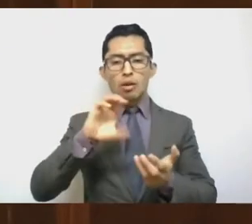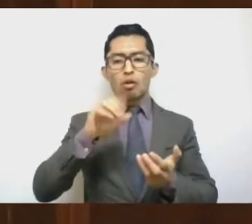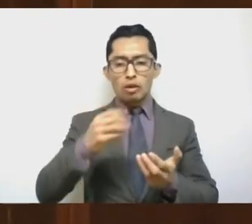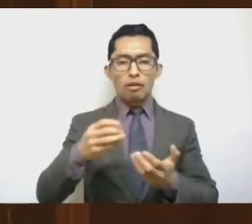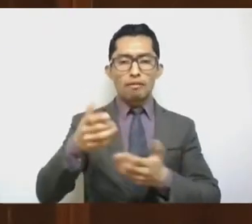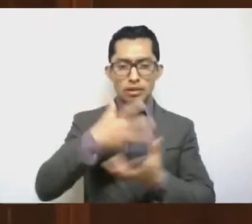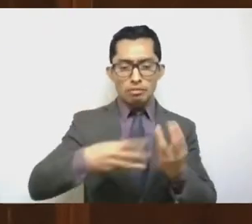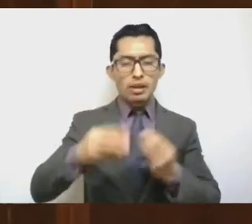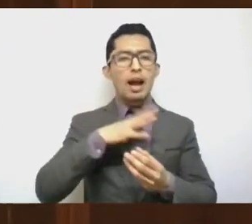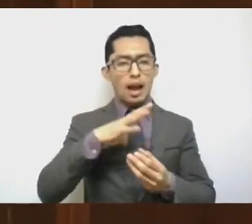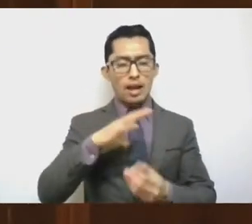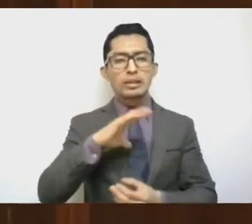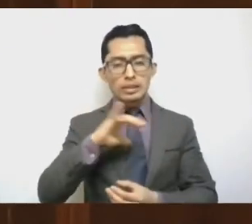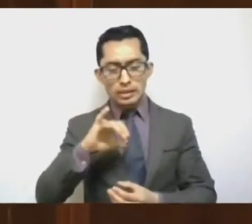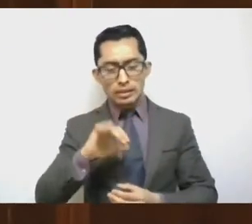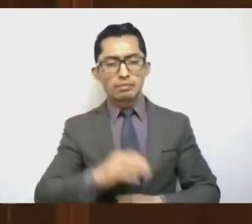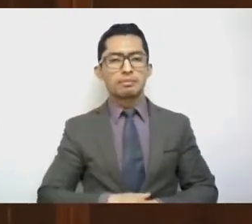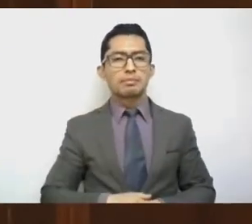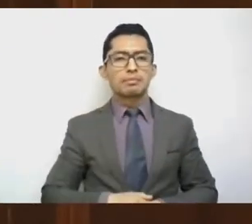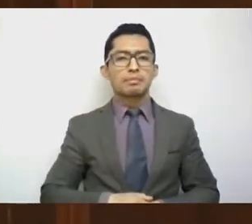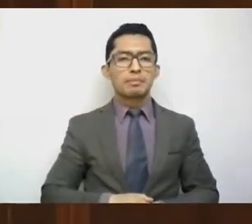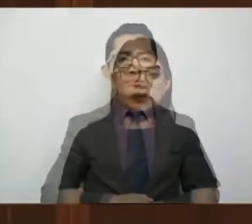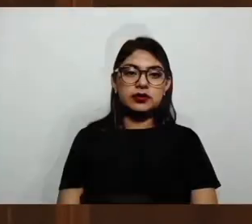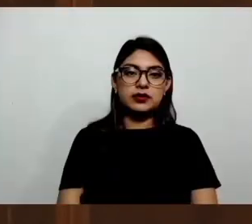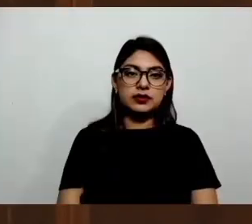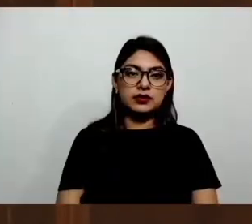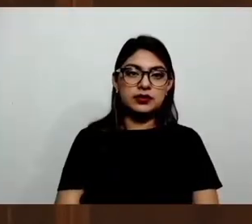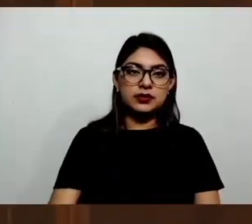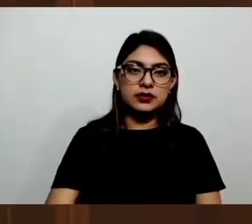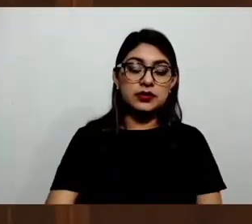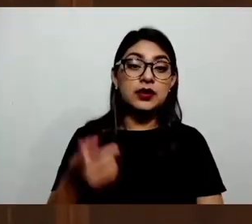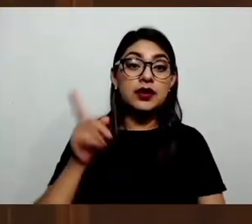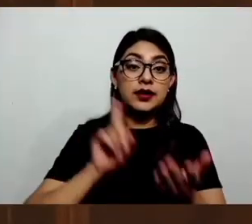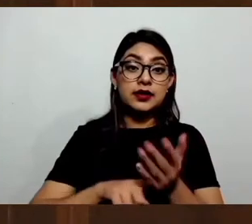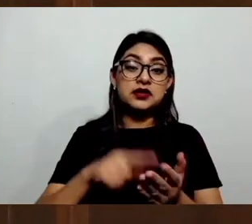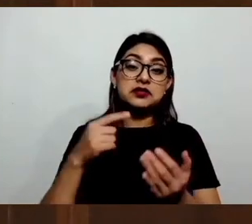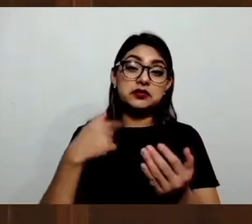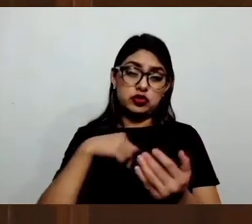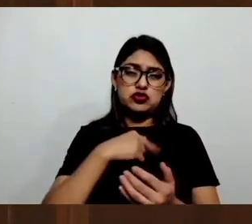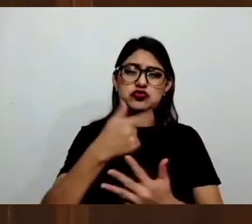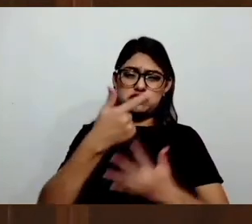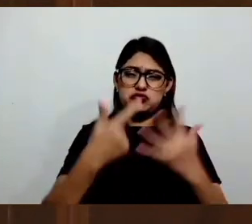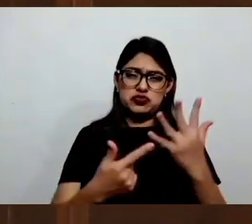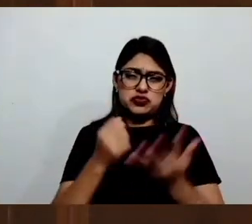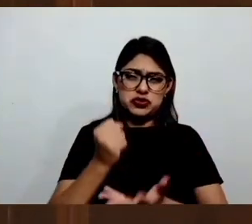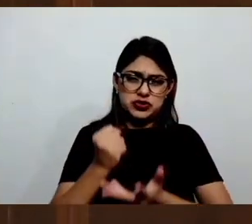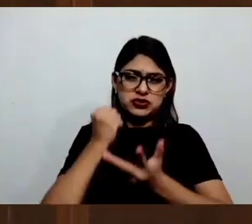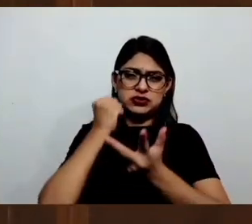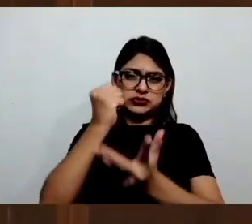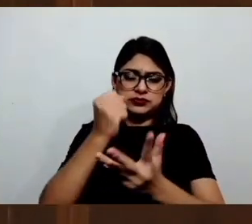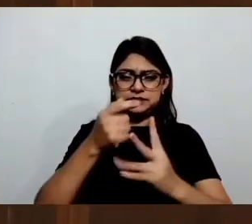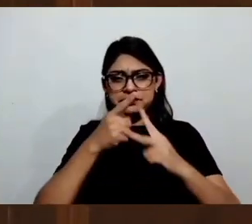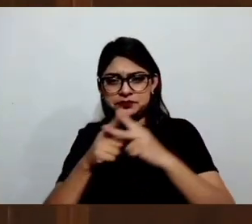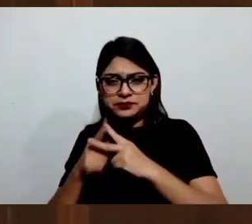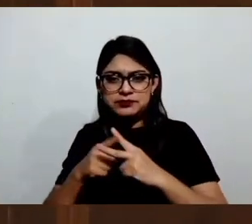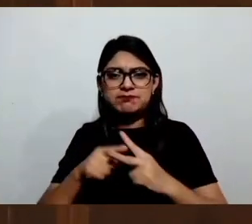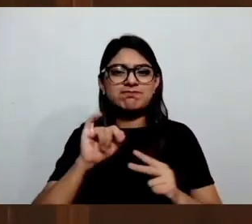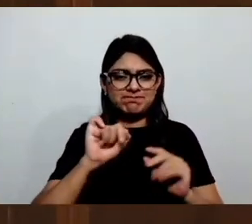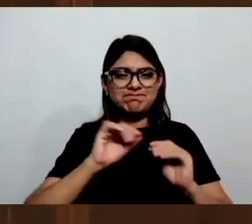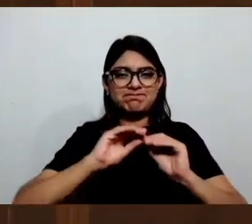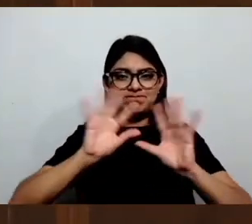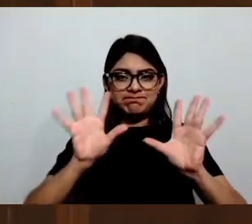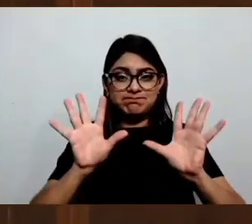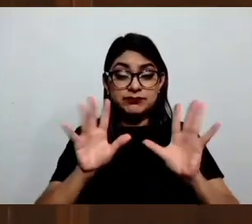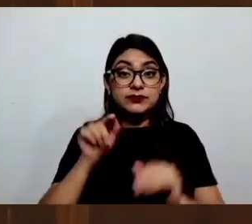El presupuesto del de ingresos es donde nosotros también necesitamos